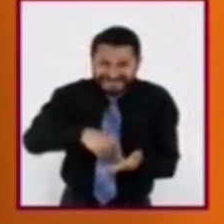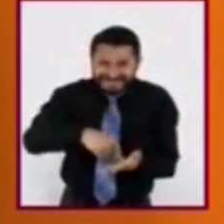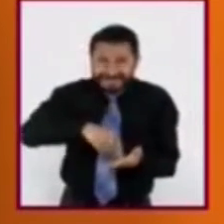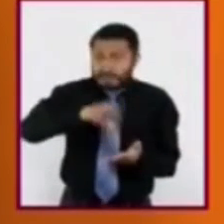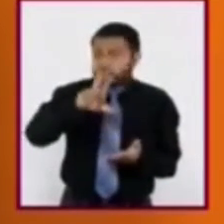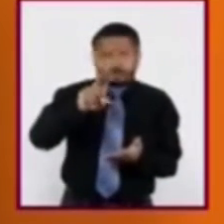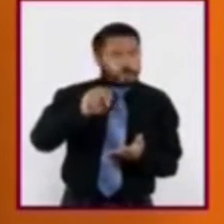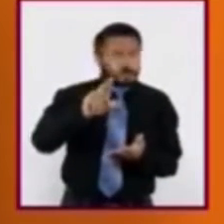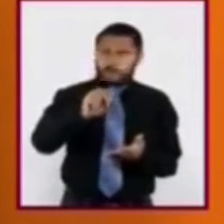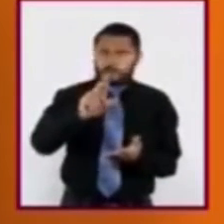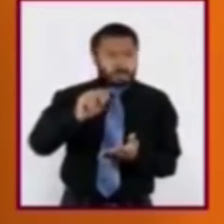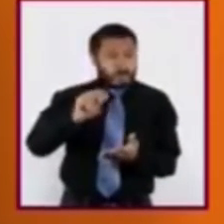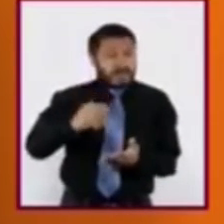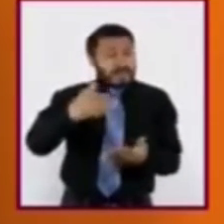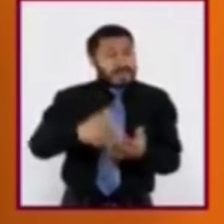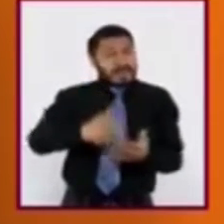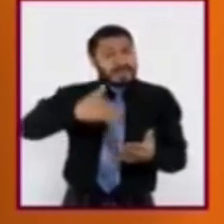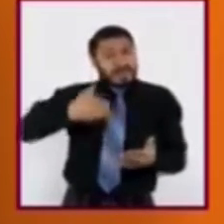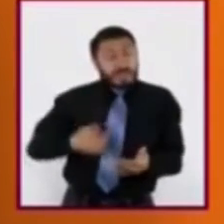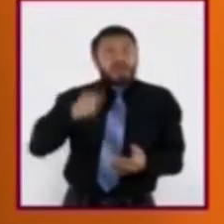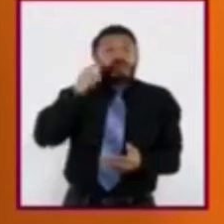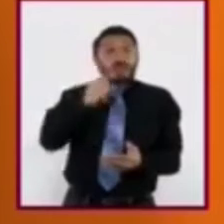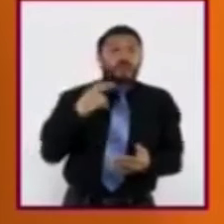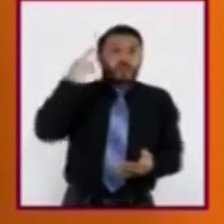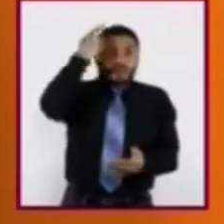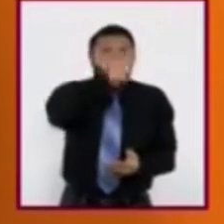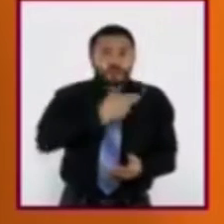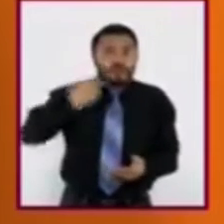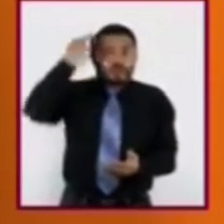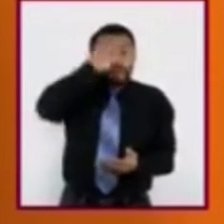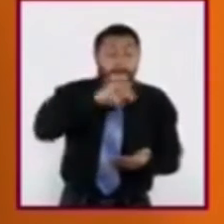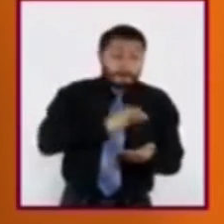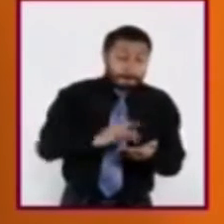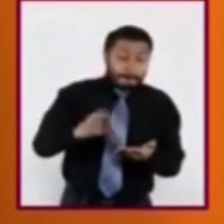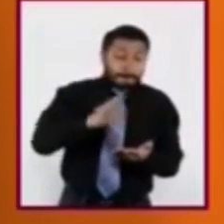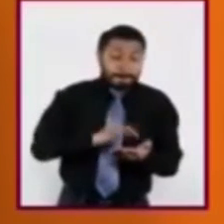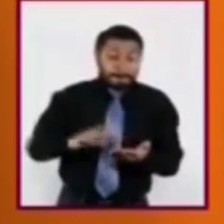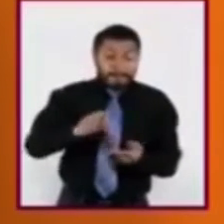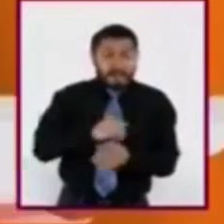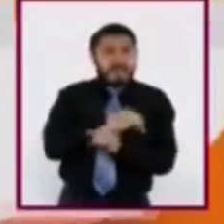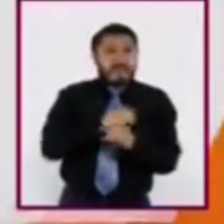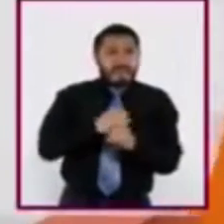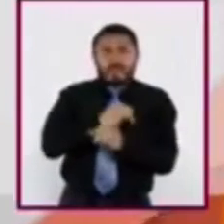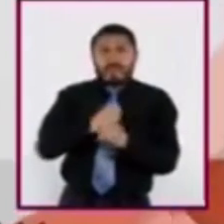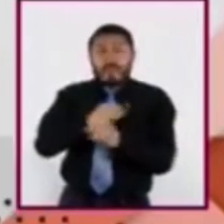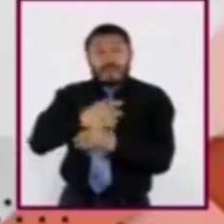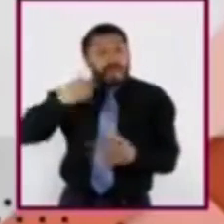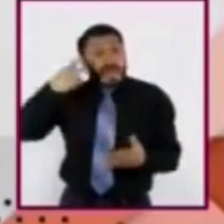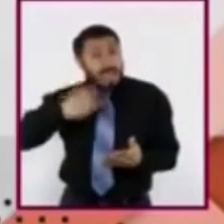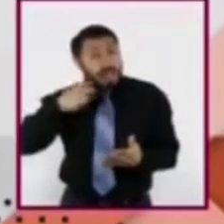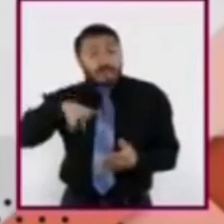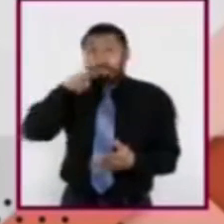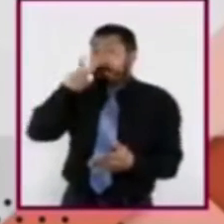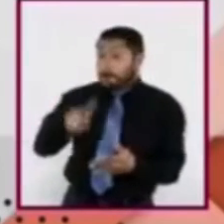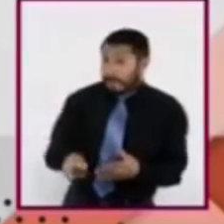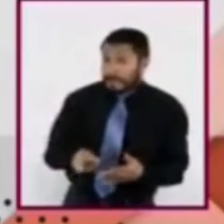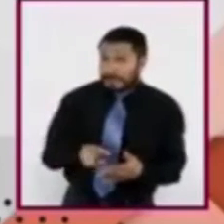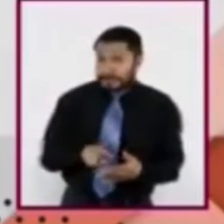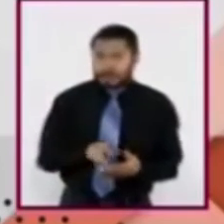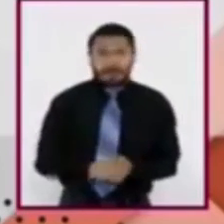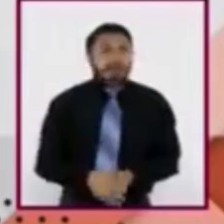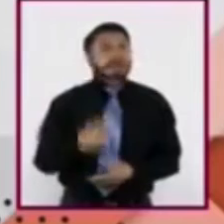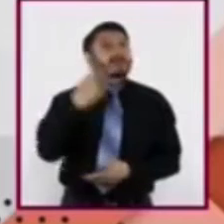asegurarnos de que la información que el medio nos proporciona es confiable y veraz. En general, estamos